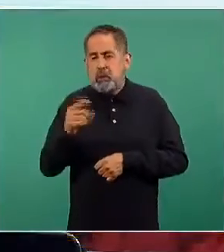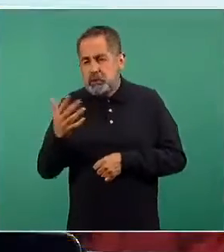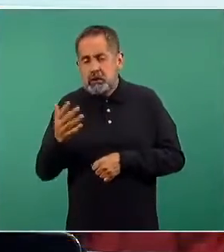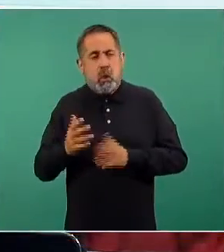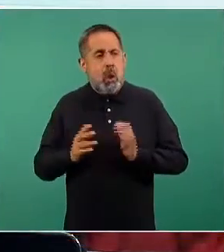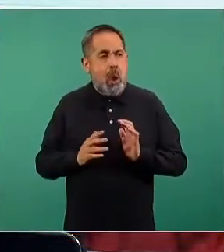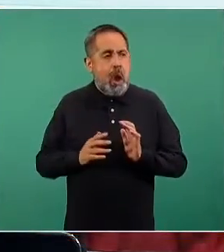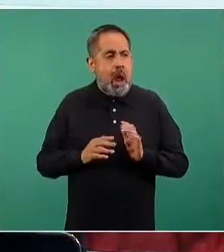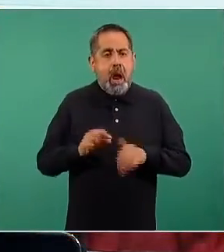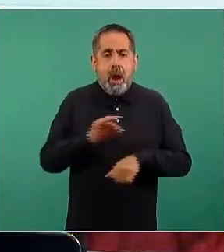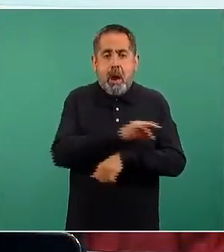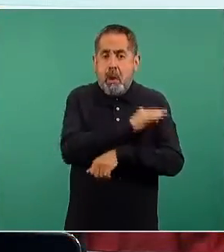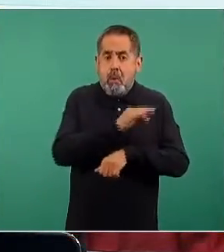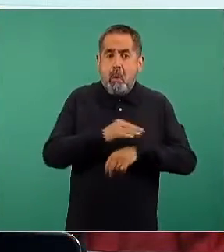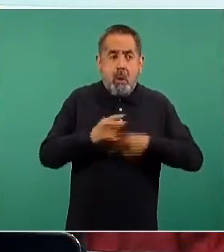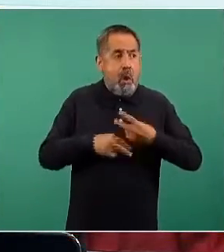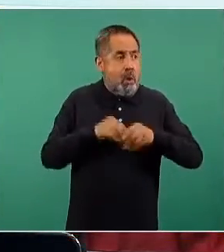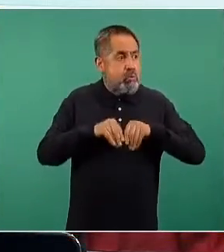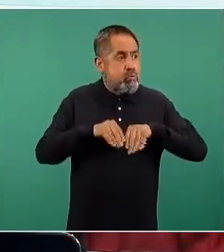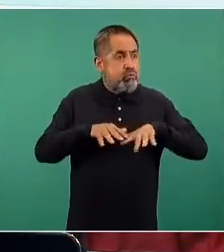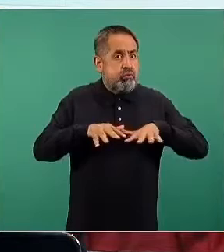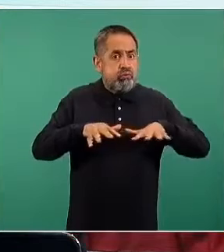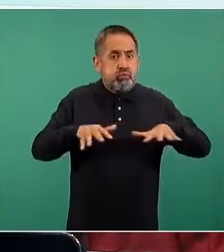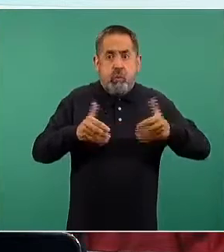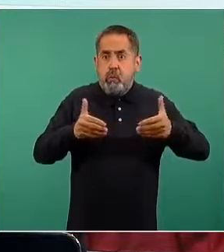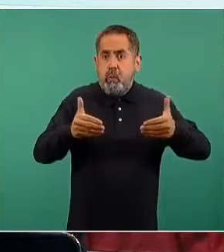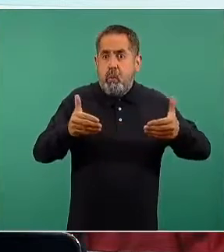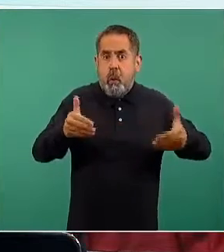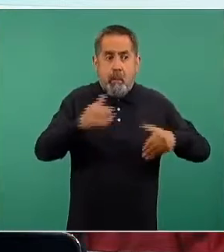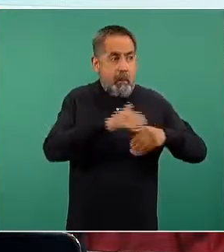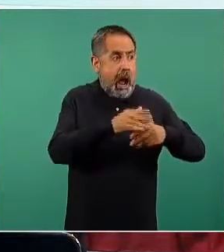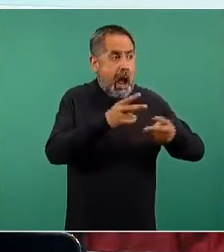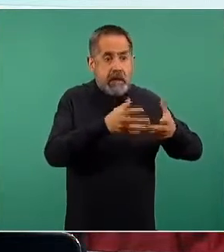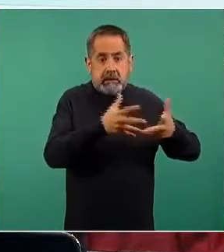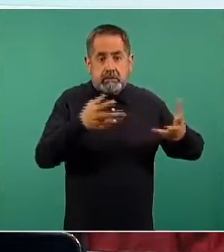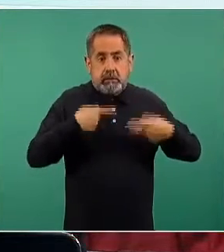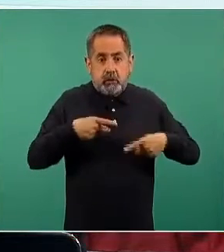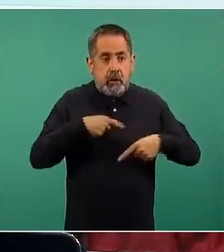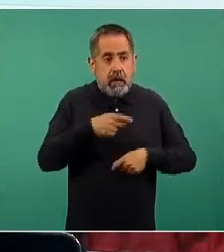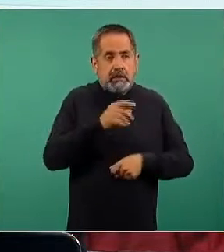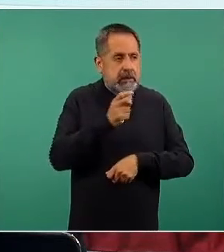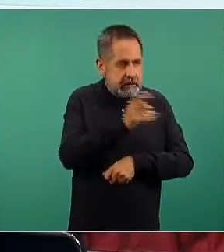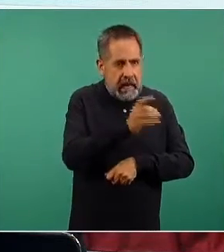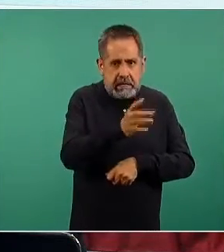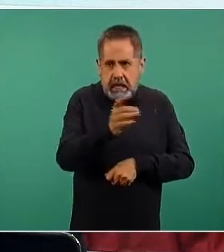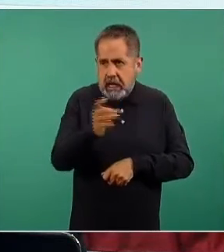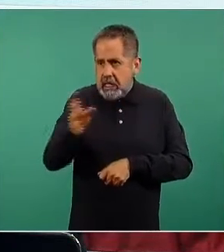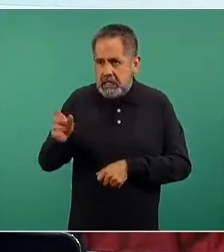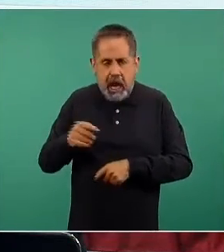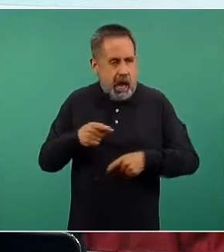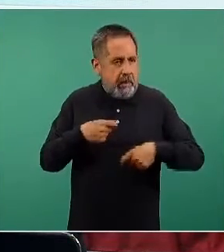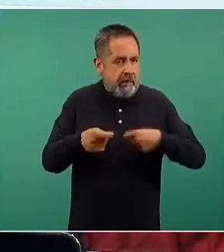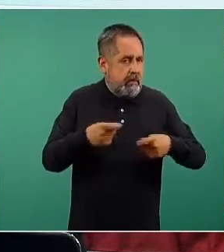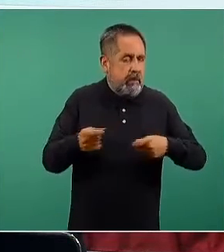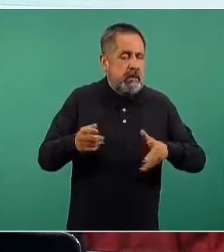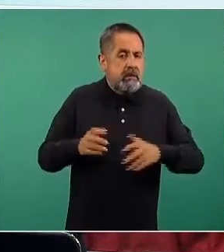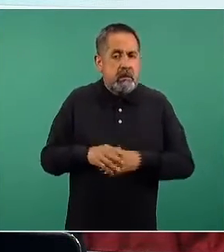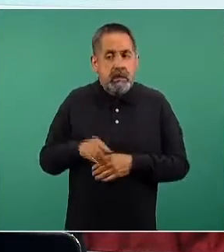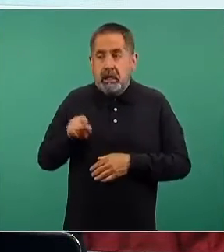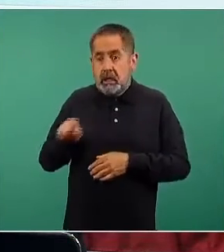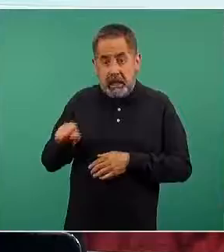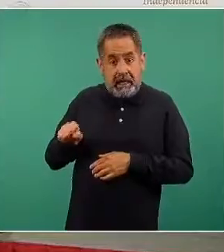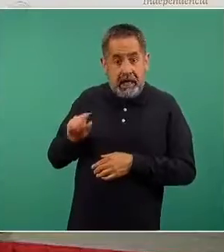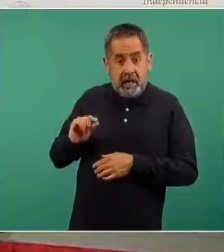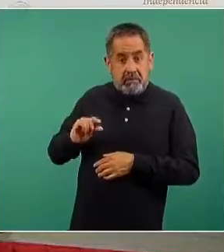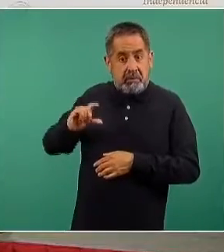En la medida que la vacunación ha ido avanzando e inclusive se han incrementado, como lo acabamos de ver, las dosis de vacunas no han